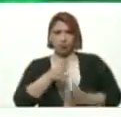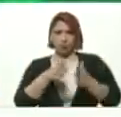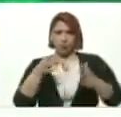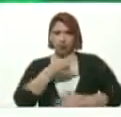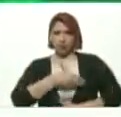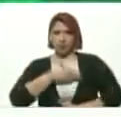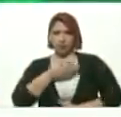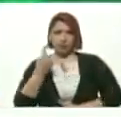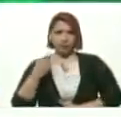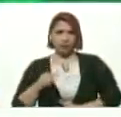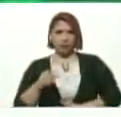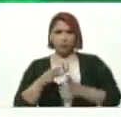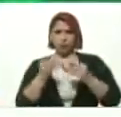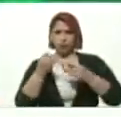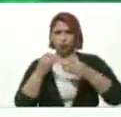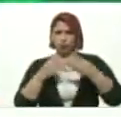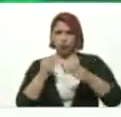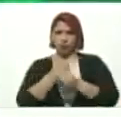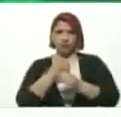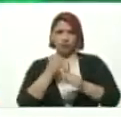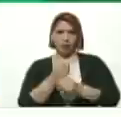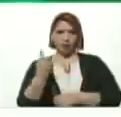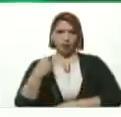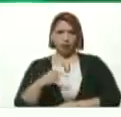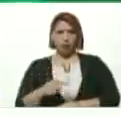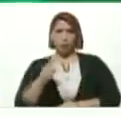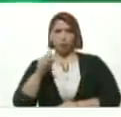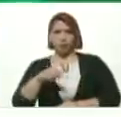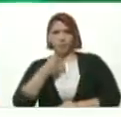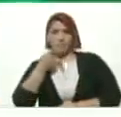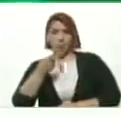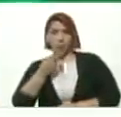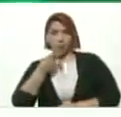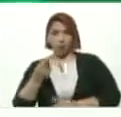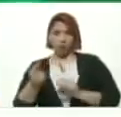misiones Tenemos Los instrumentos De trabajo Tenemos Las políticas